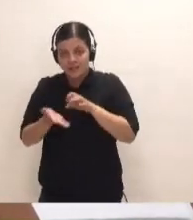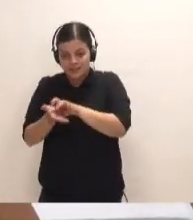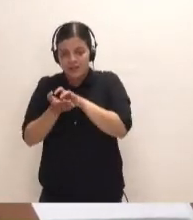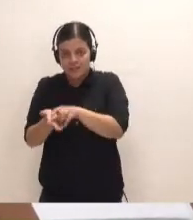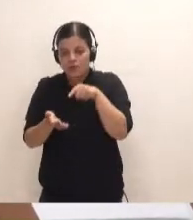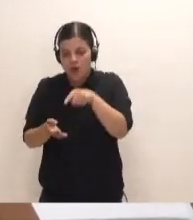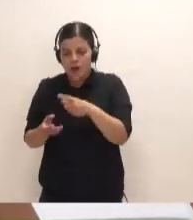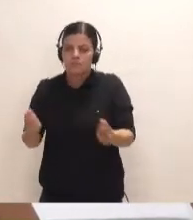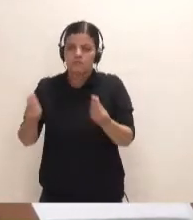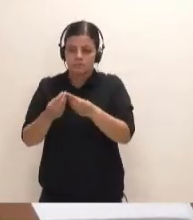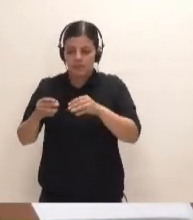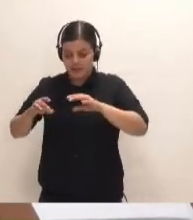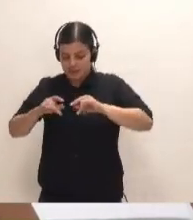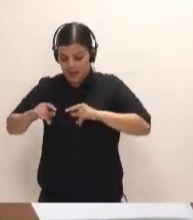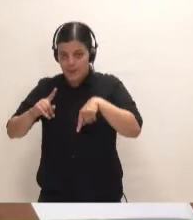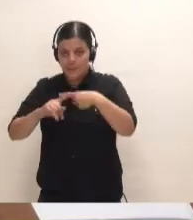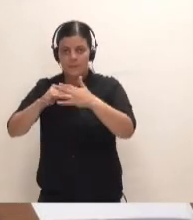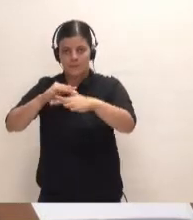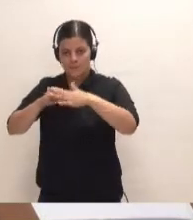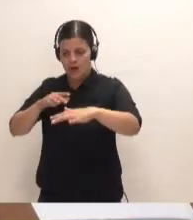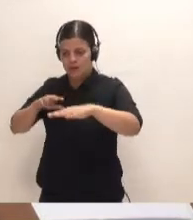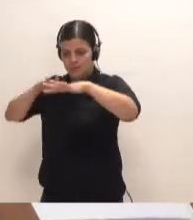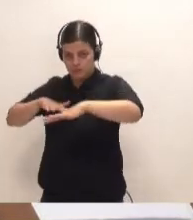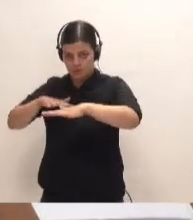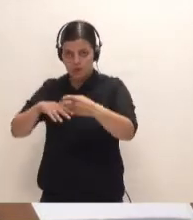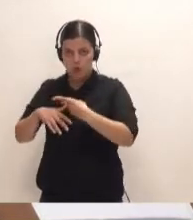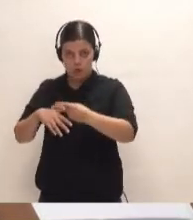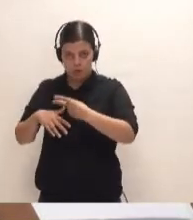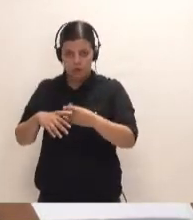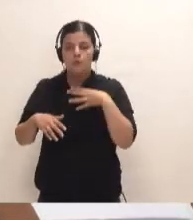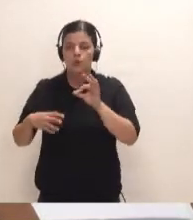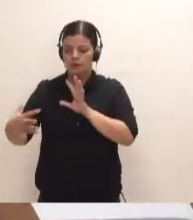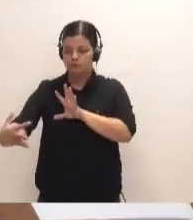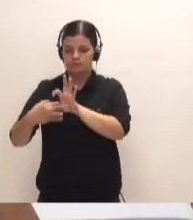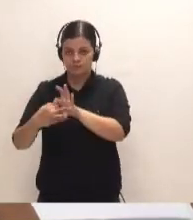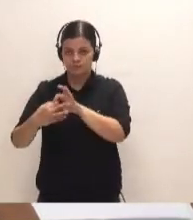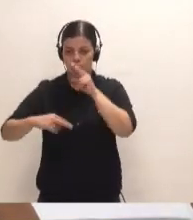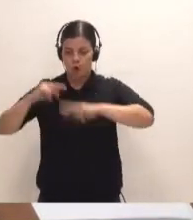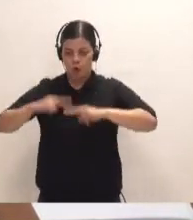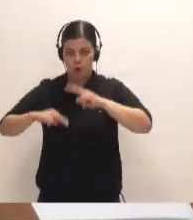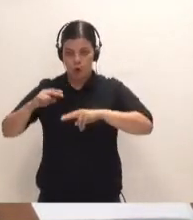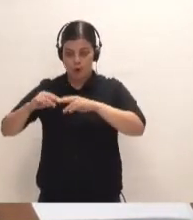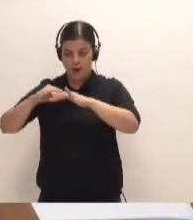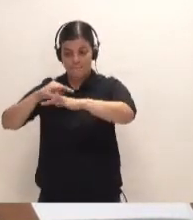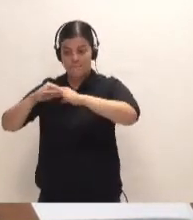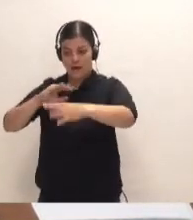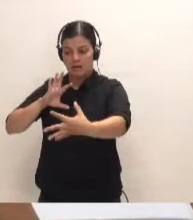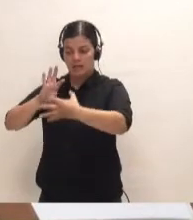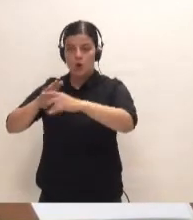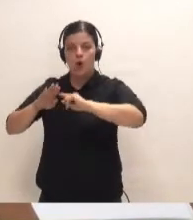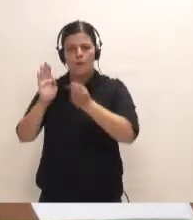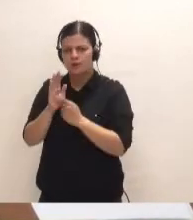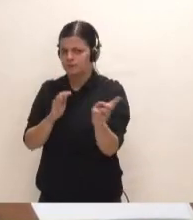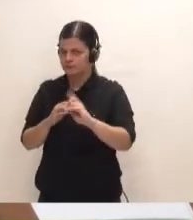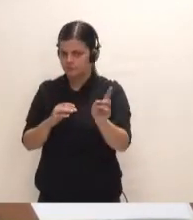conjuntamente sobre el ámbito terrestre y el ámbito marino. Se esboza en ella la posibilidad de que la unión de las obras implantadas sobre el mar no sea completa,